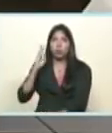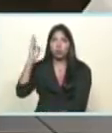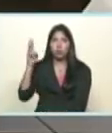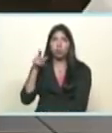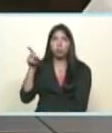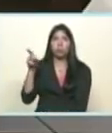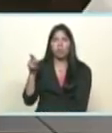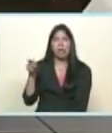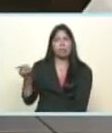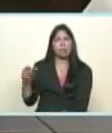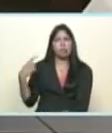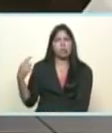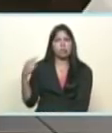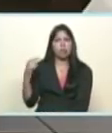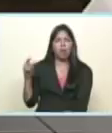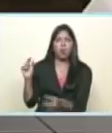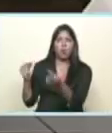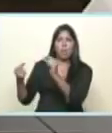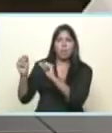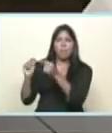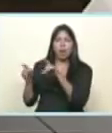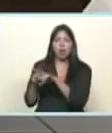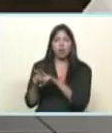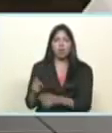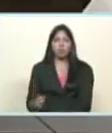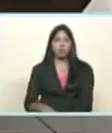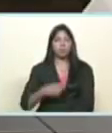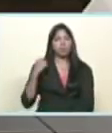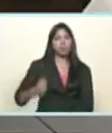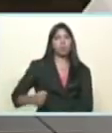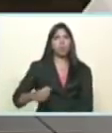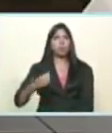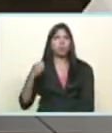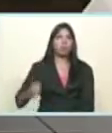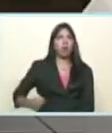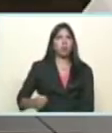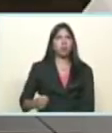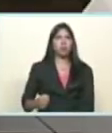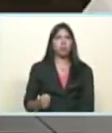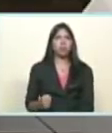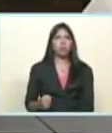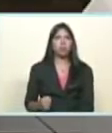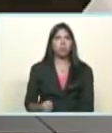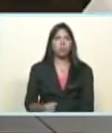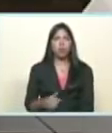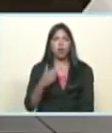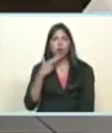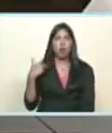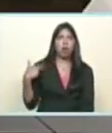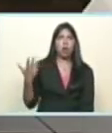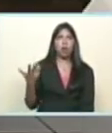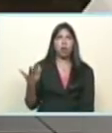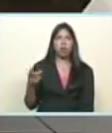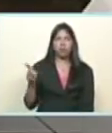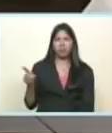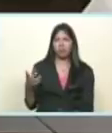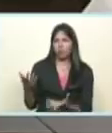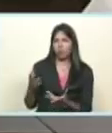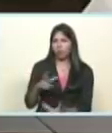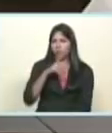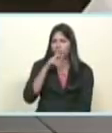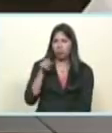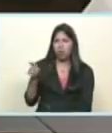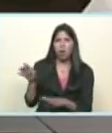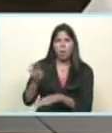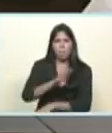que se ha presentado en ese debate con una arrogancia, con una prepotencia propio de extremistas de